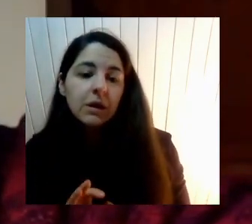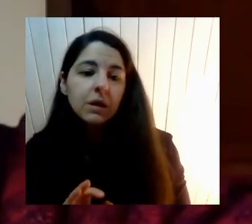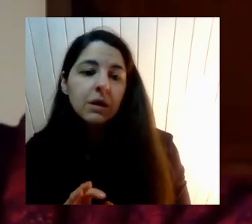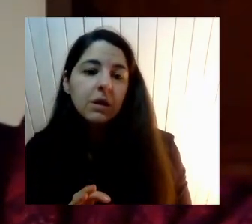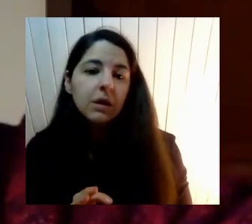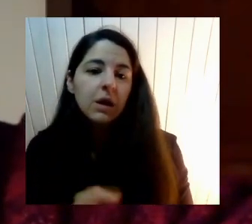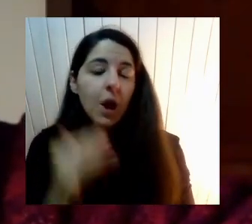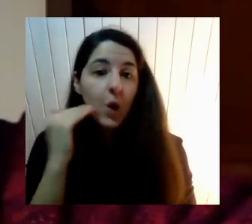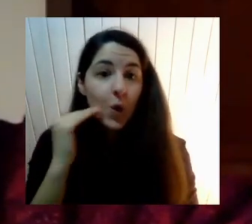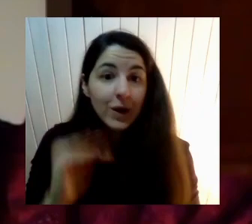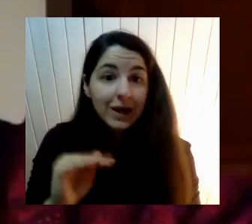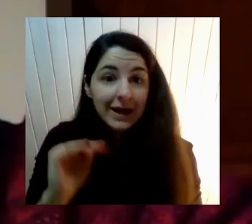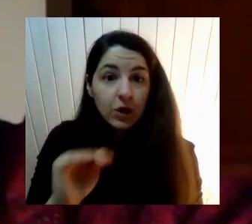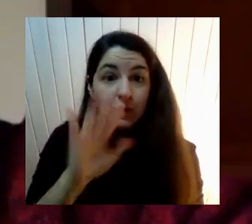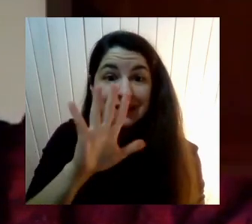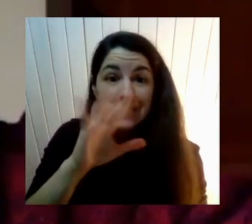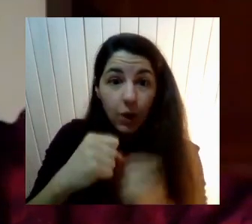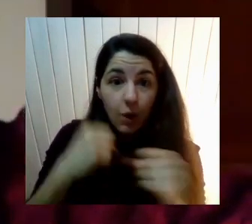niños Desde los cinco años